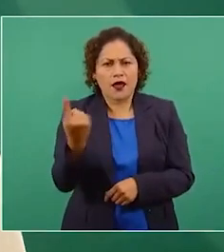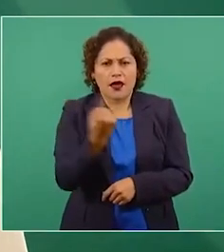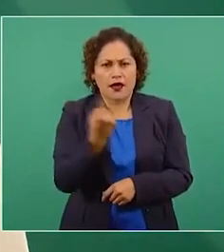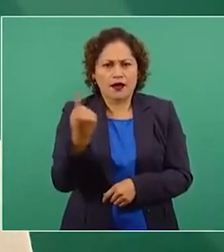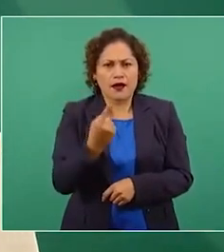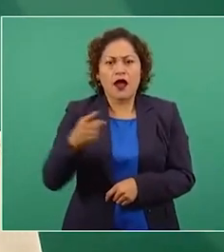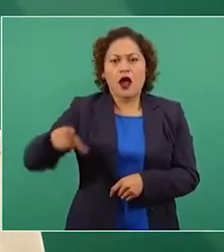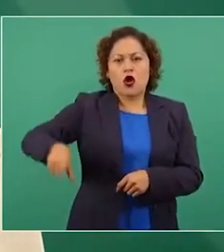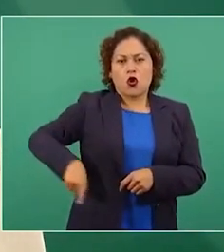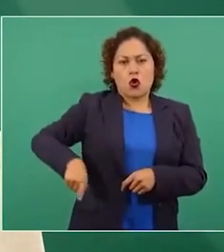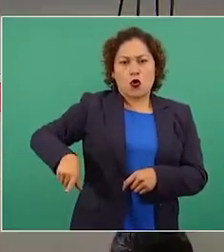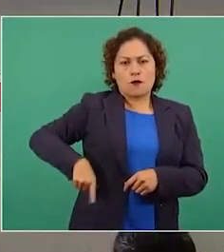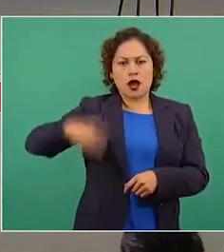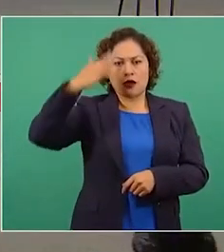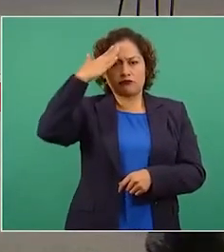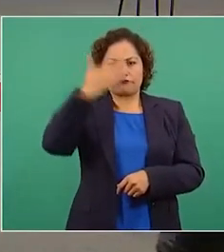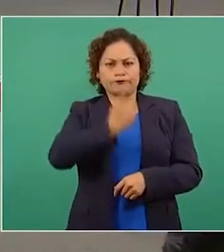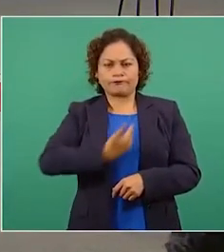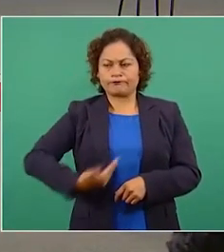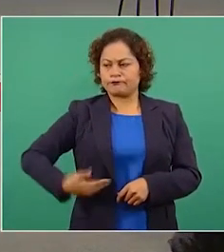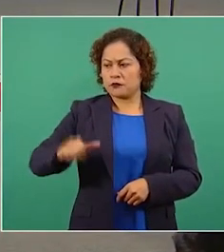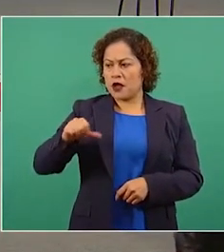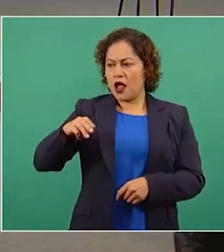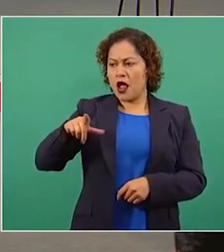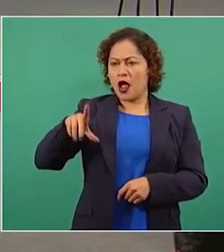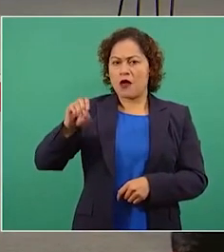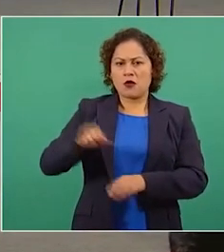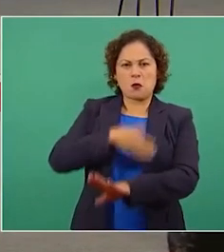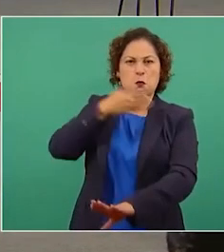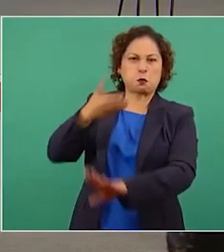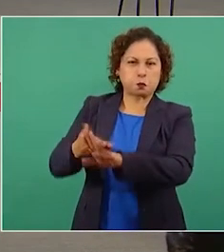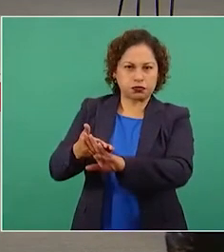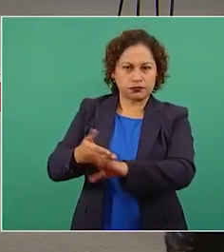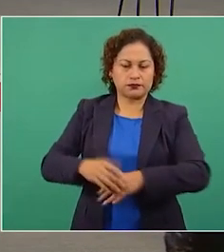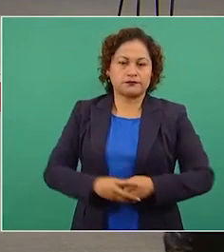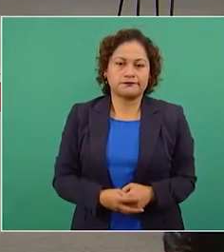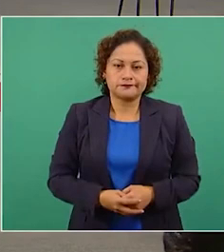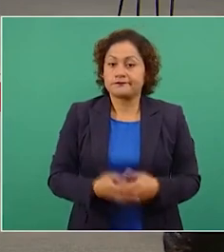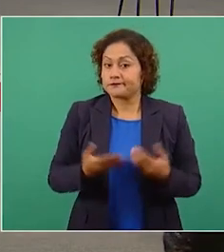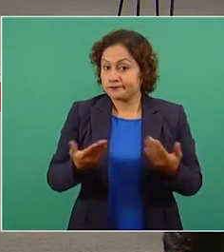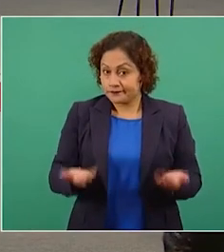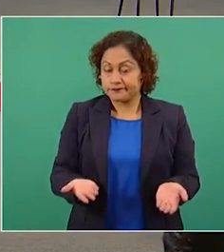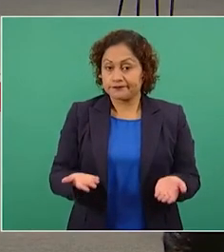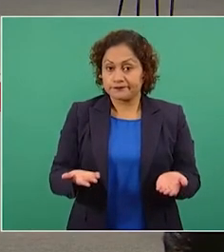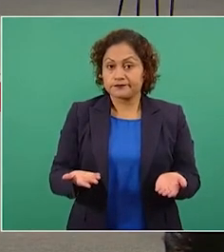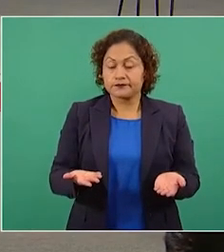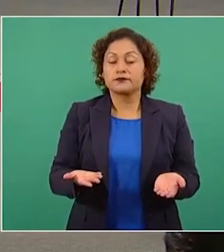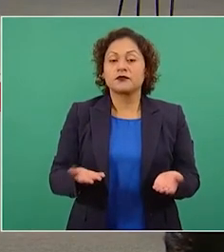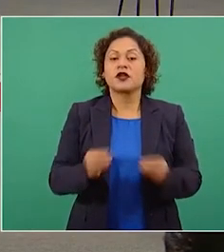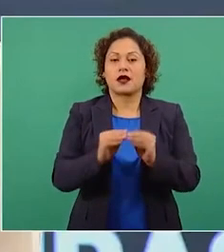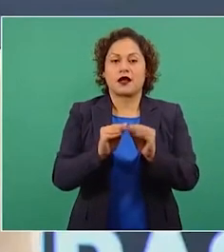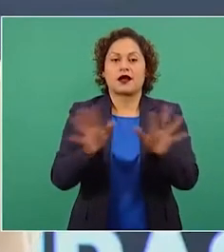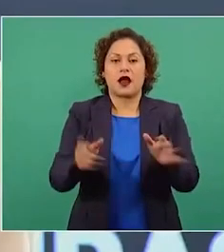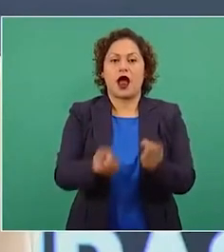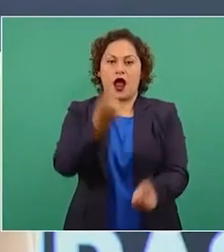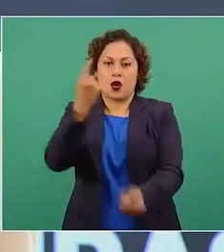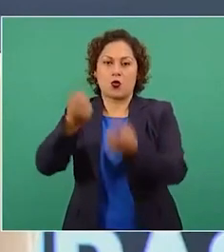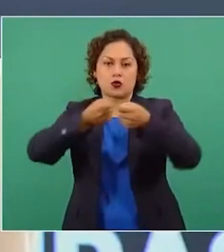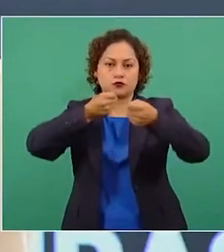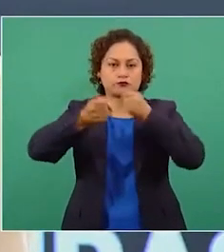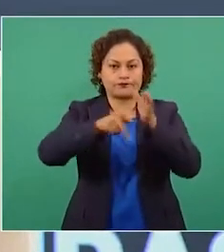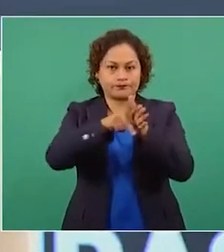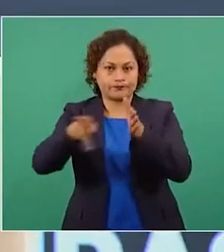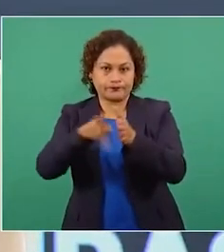encabezado por el presidente Andrés Manuel López Obrador. En efecto, hay medios de comunicación que sólo buscan